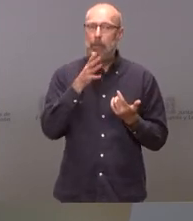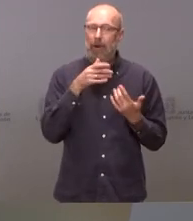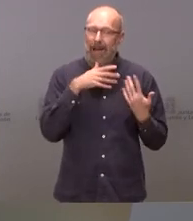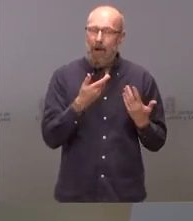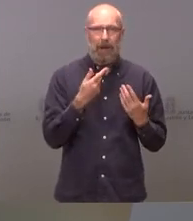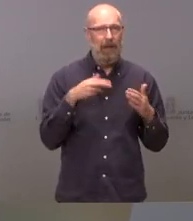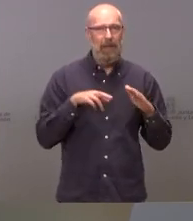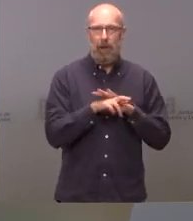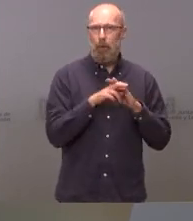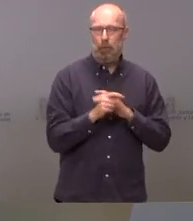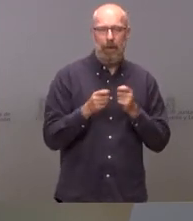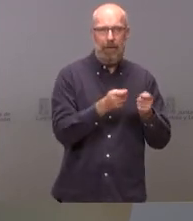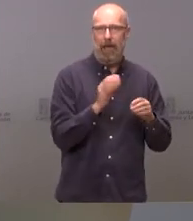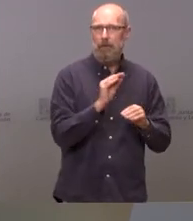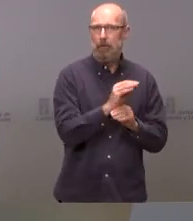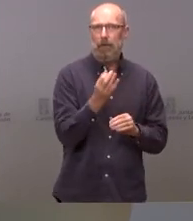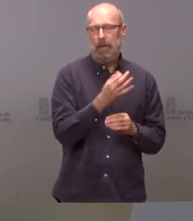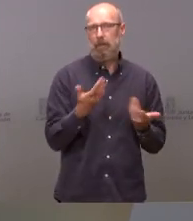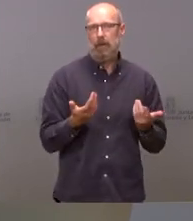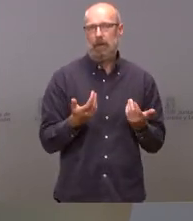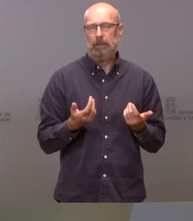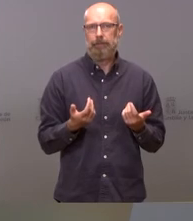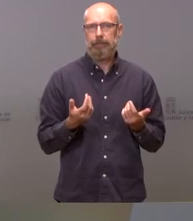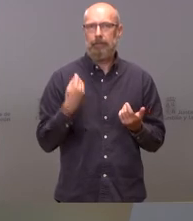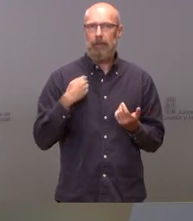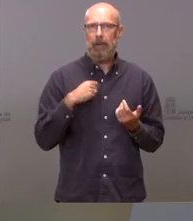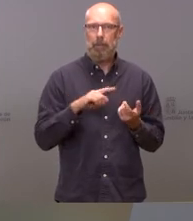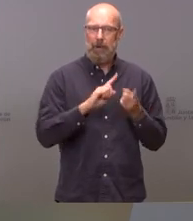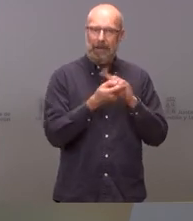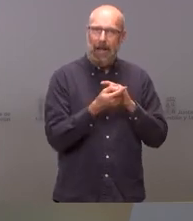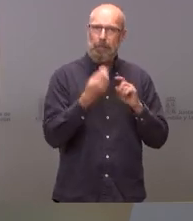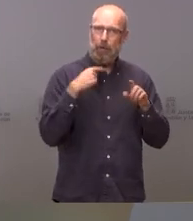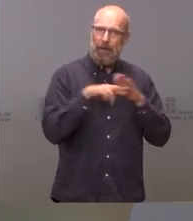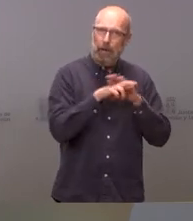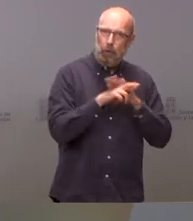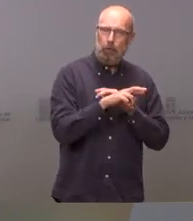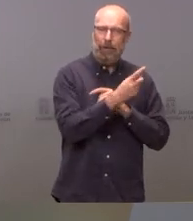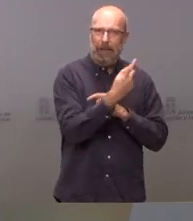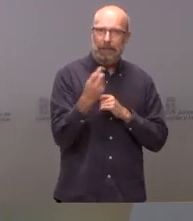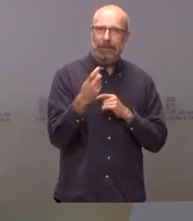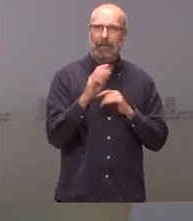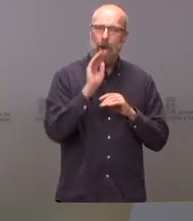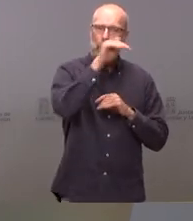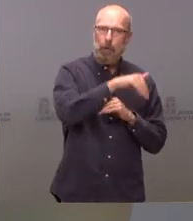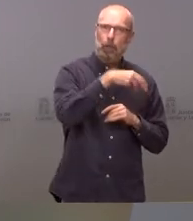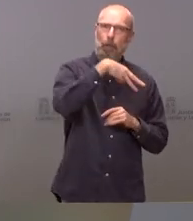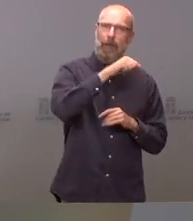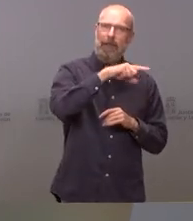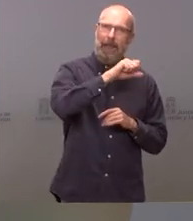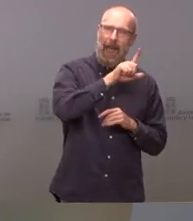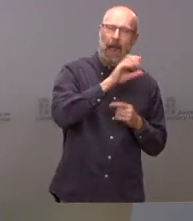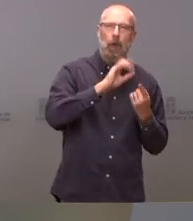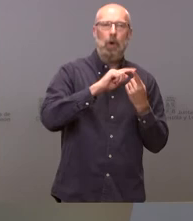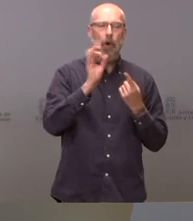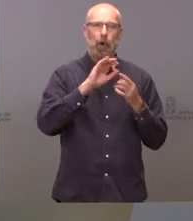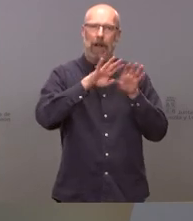dada la importante impresión que requiere el cambio el sortear ese puerto del Manzanal ese túnel de lazo que actualmente